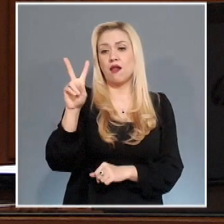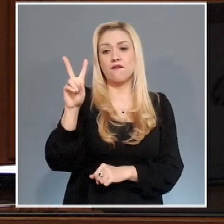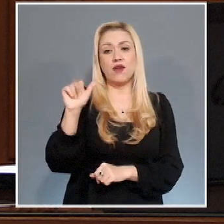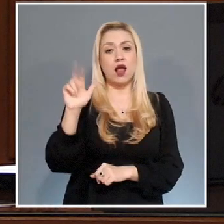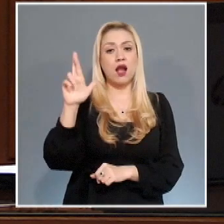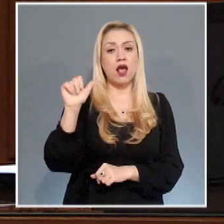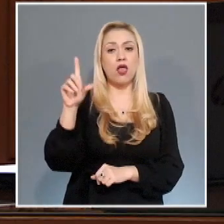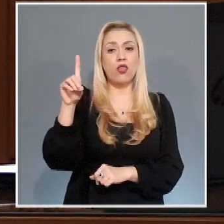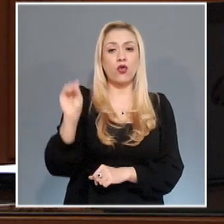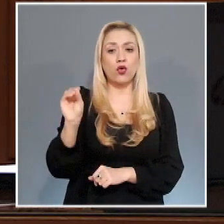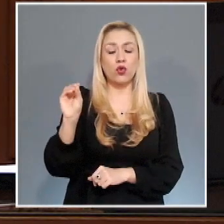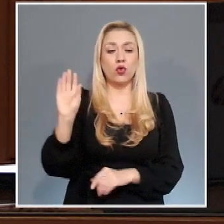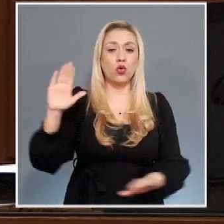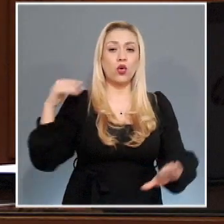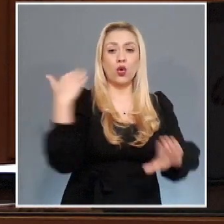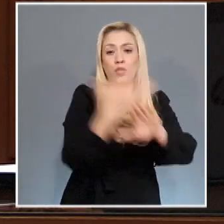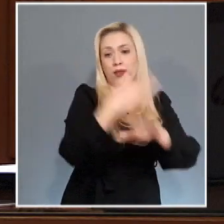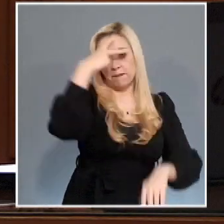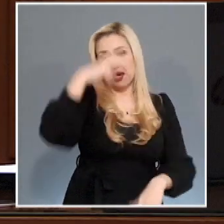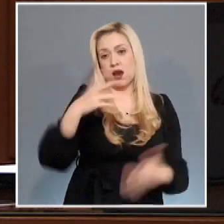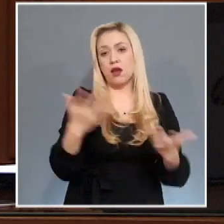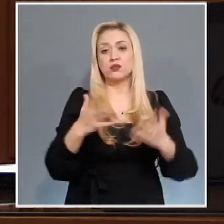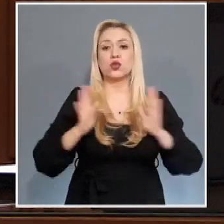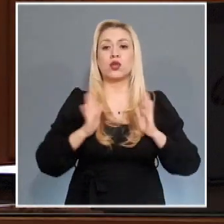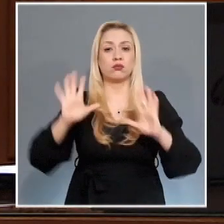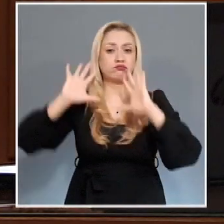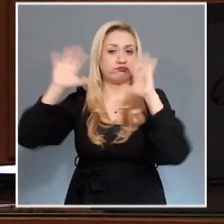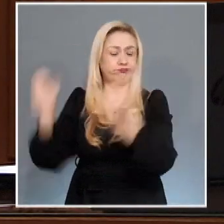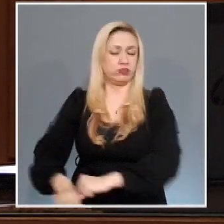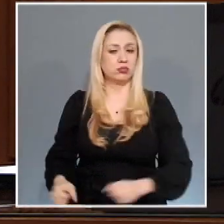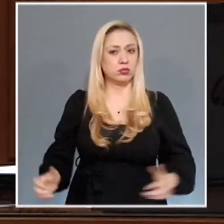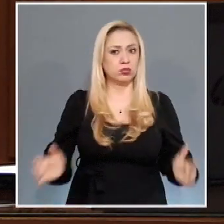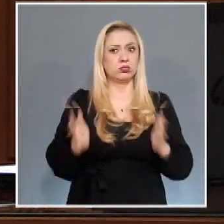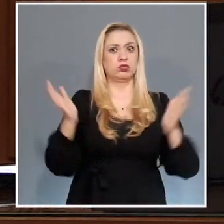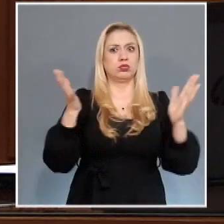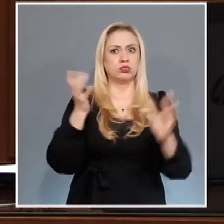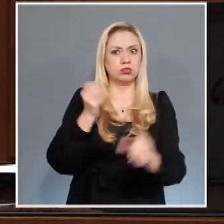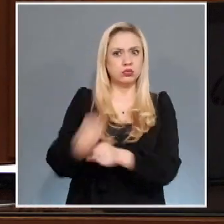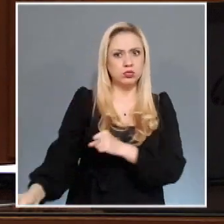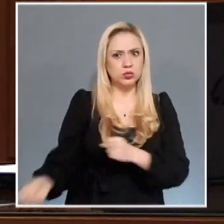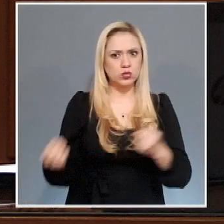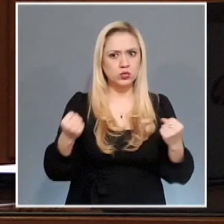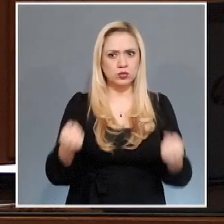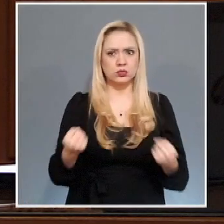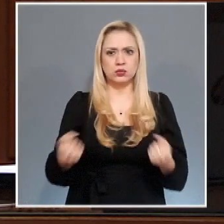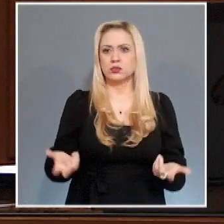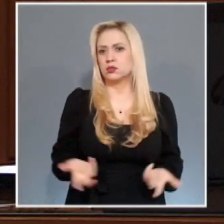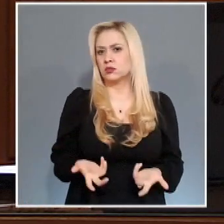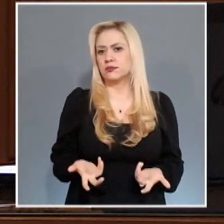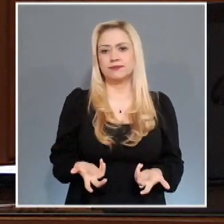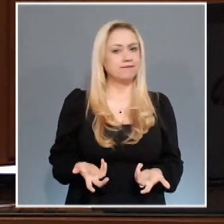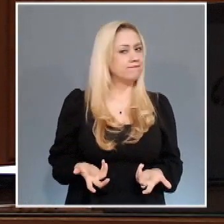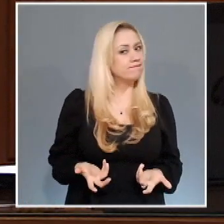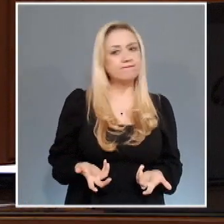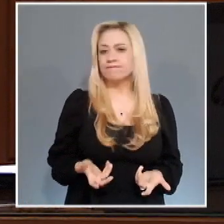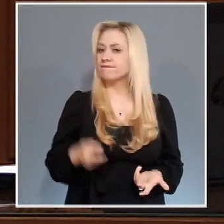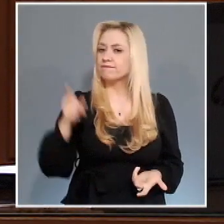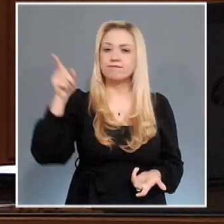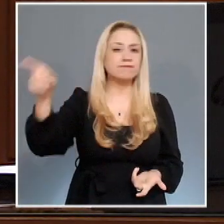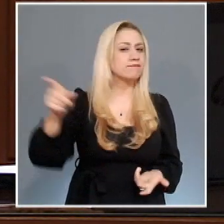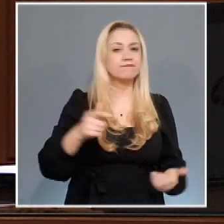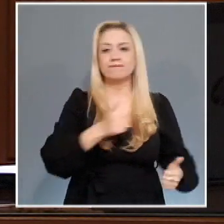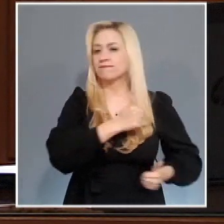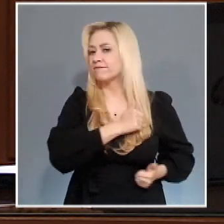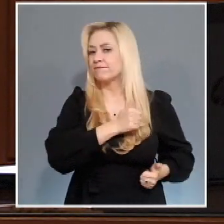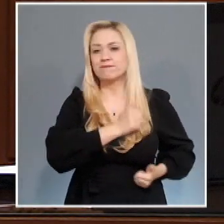México. Esto es, que las labores de la Fuerza Armada Permanente no pueden extenderse a